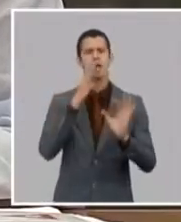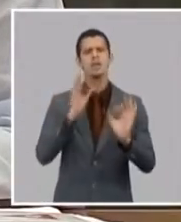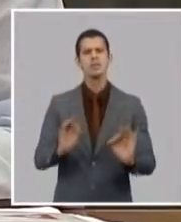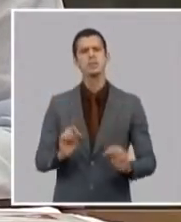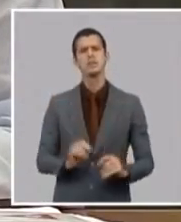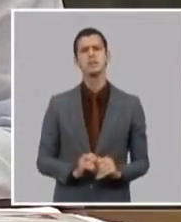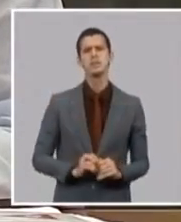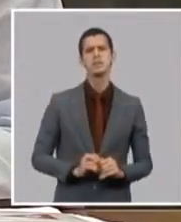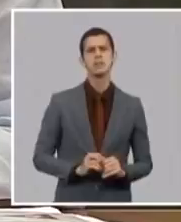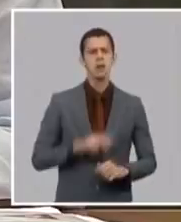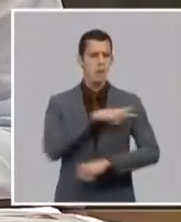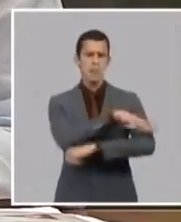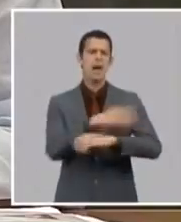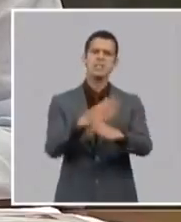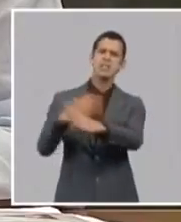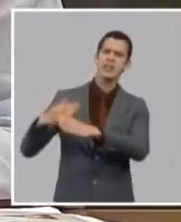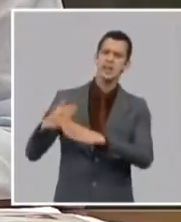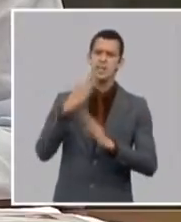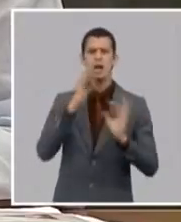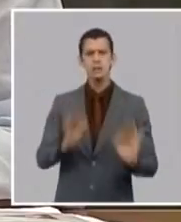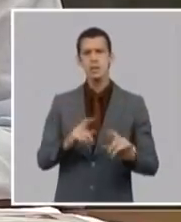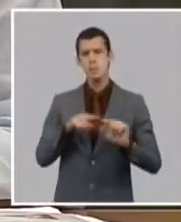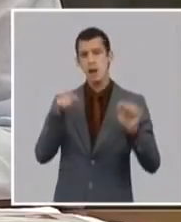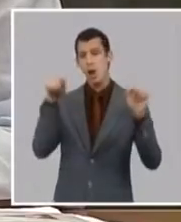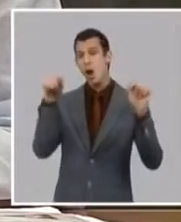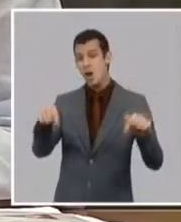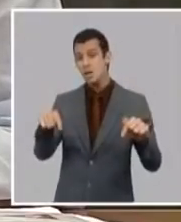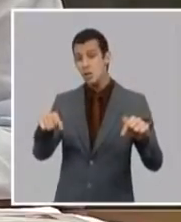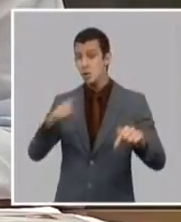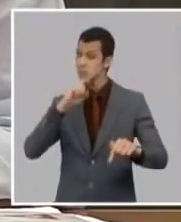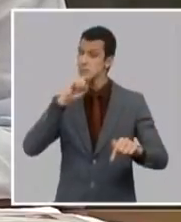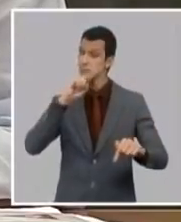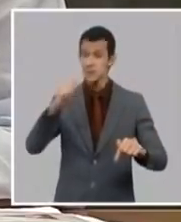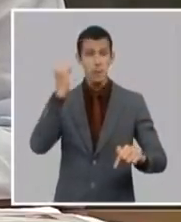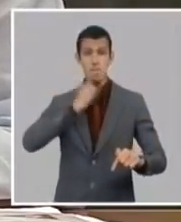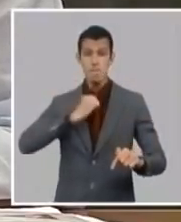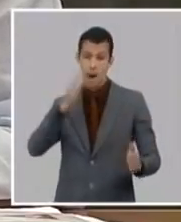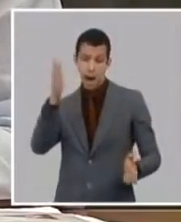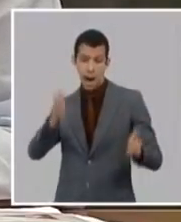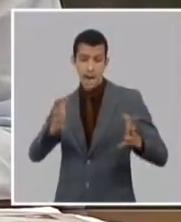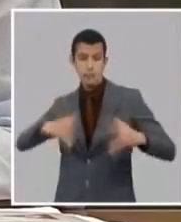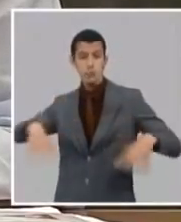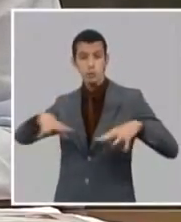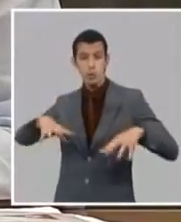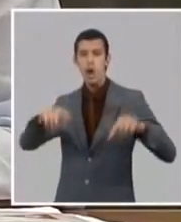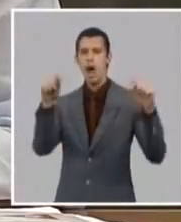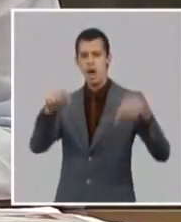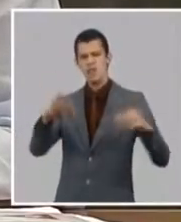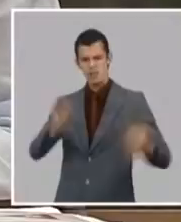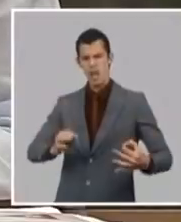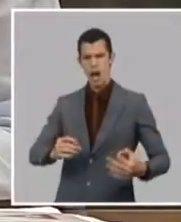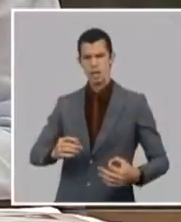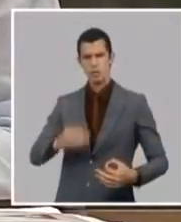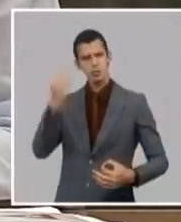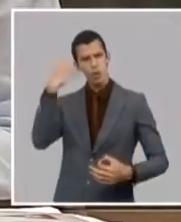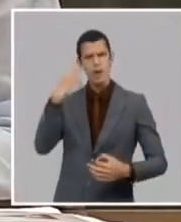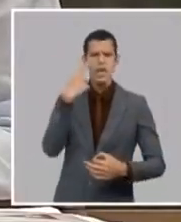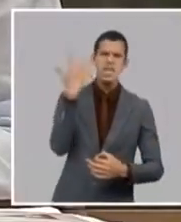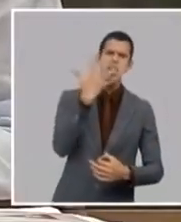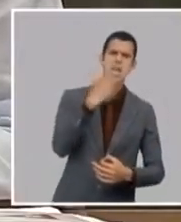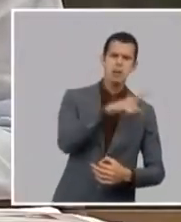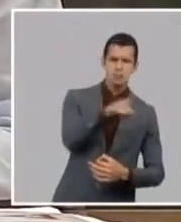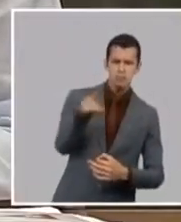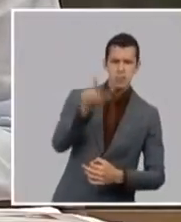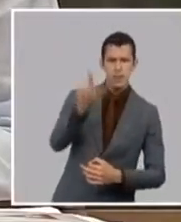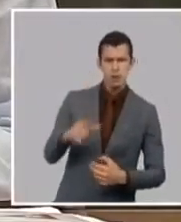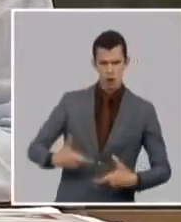tiempos difíciles es cuando realmente se prueban los hombres y las mujeres en los tiempos difíciles es cuando se prueban realmente los